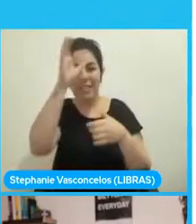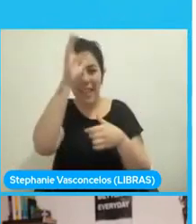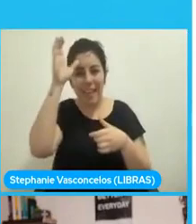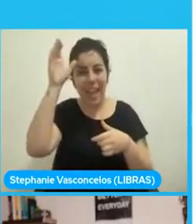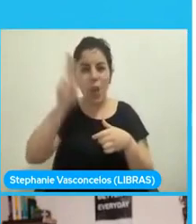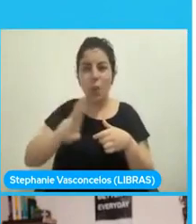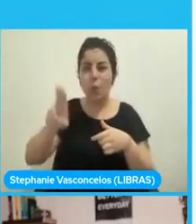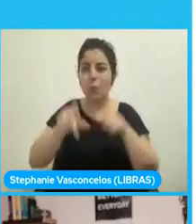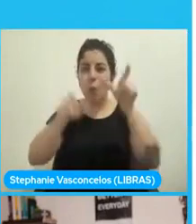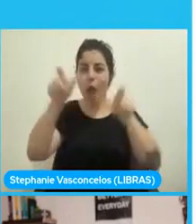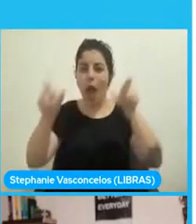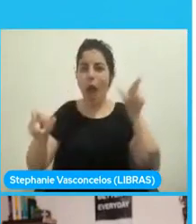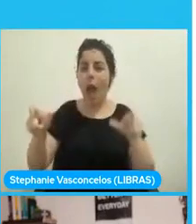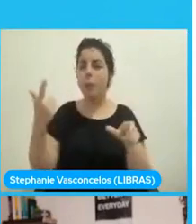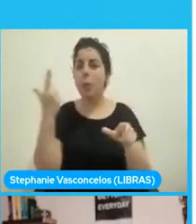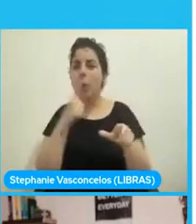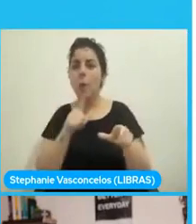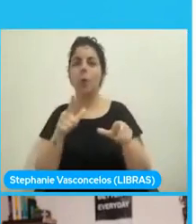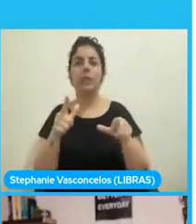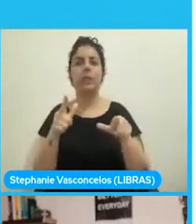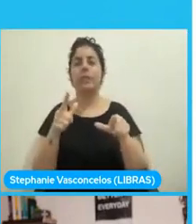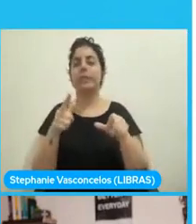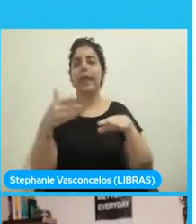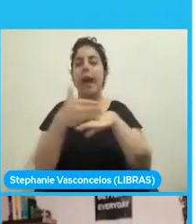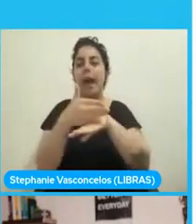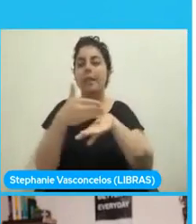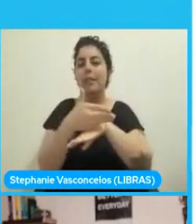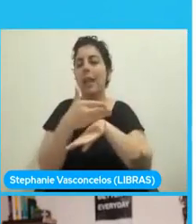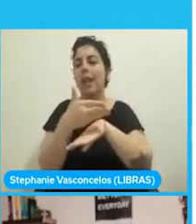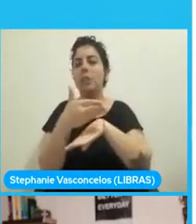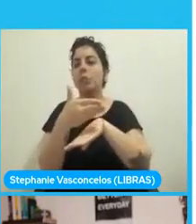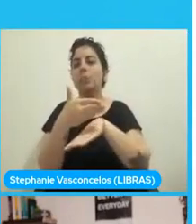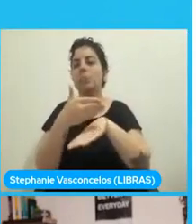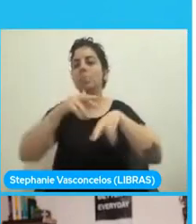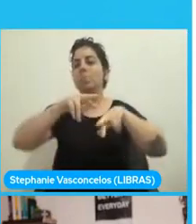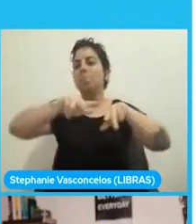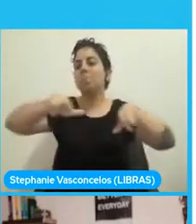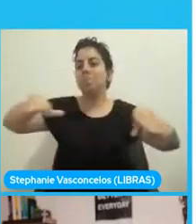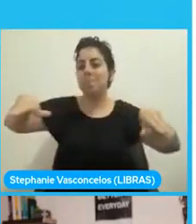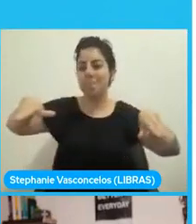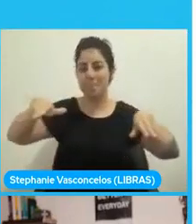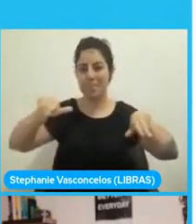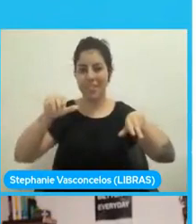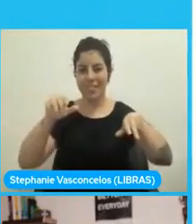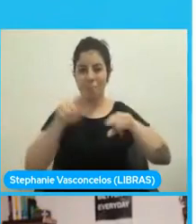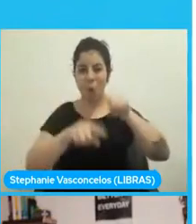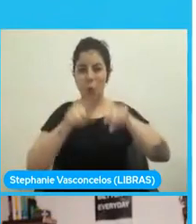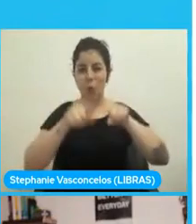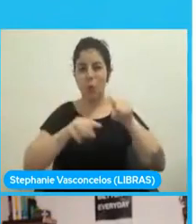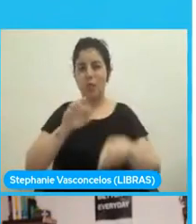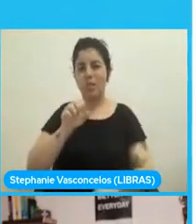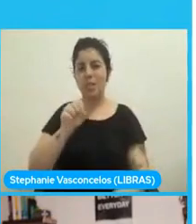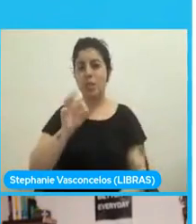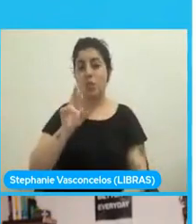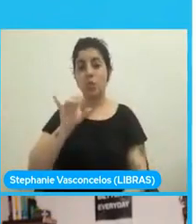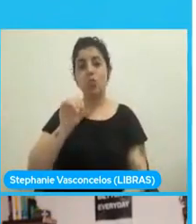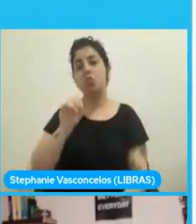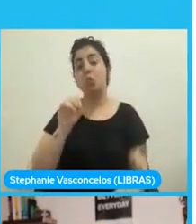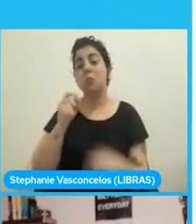de tener acceso a sus estudios de forma vía el browser.